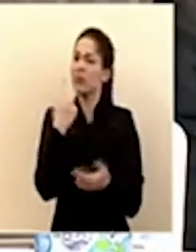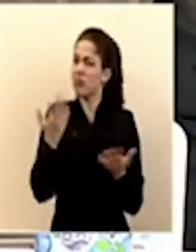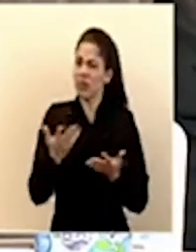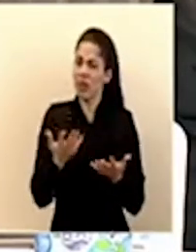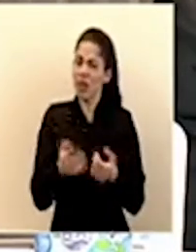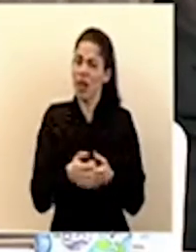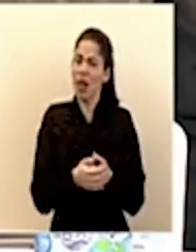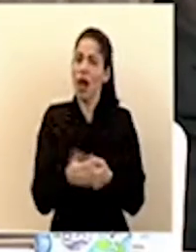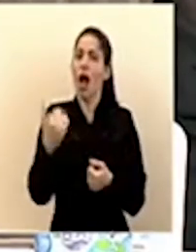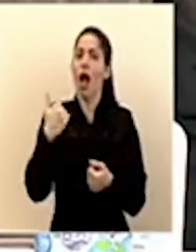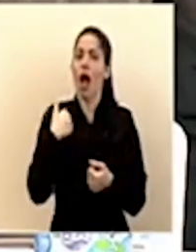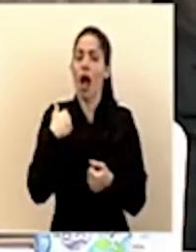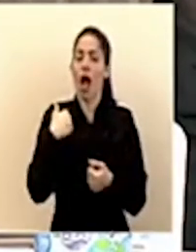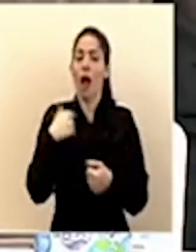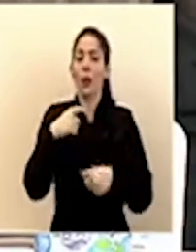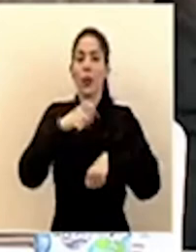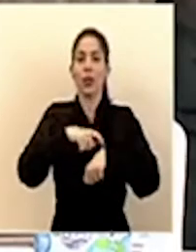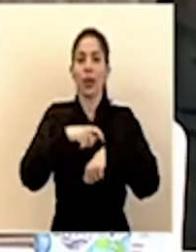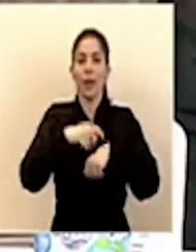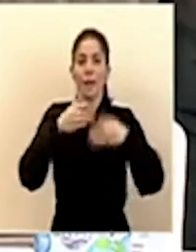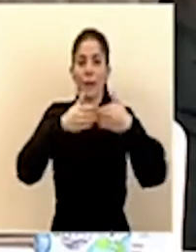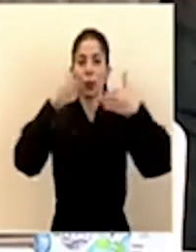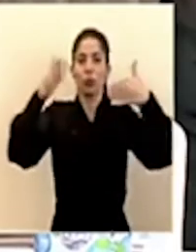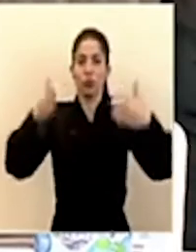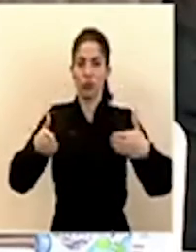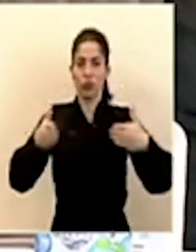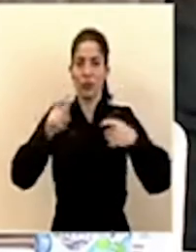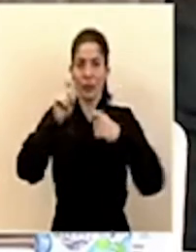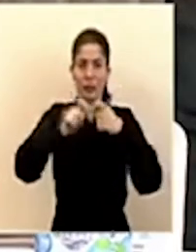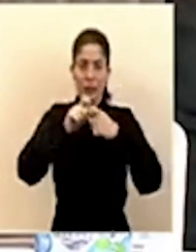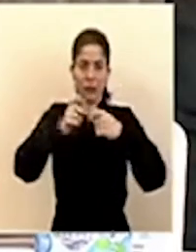periodo específico de tiempo,